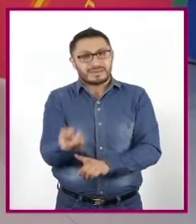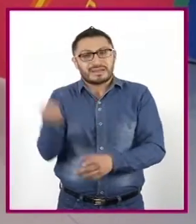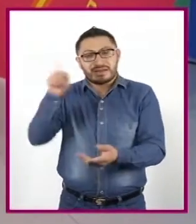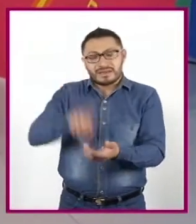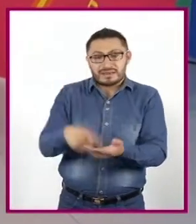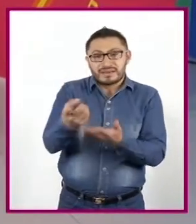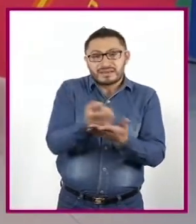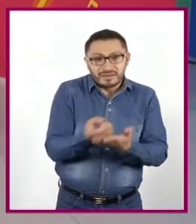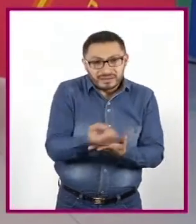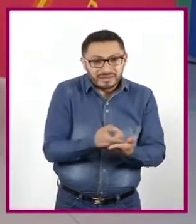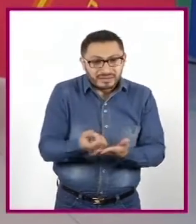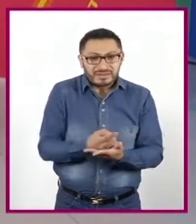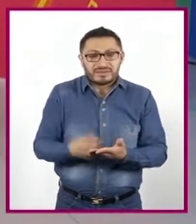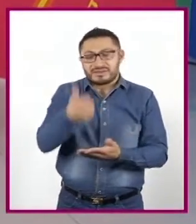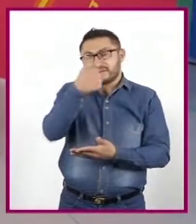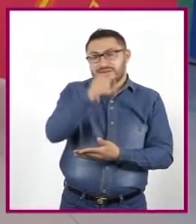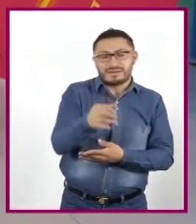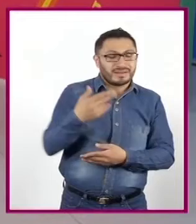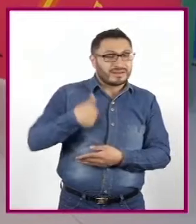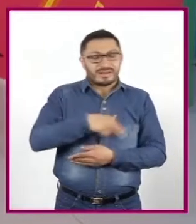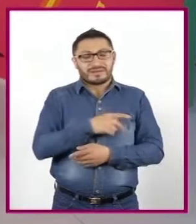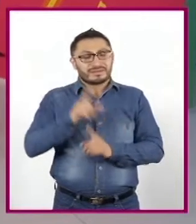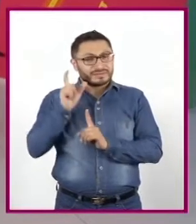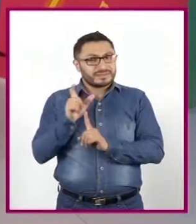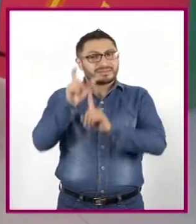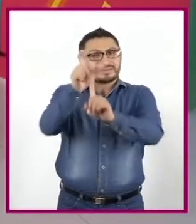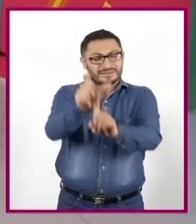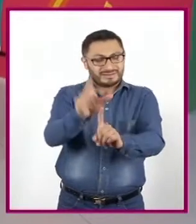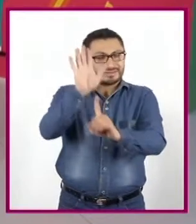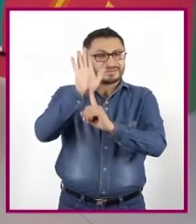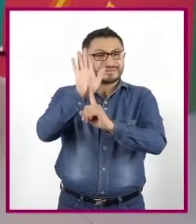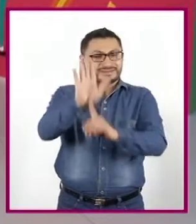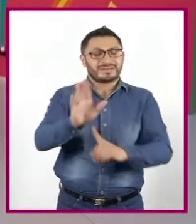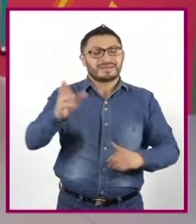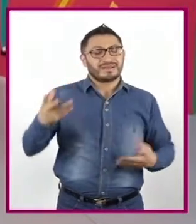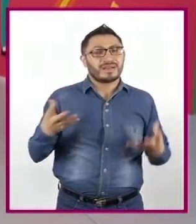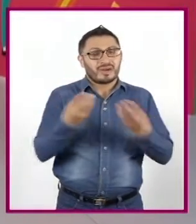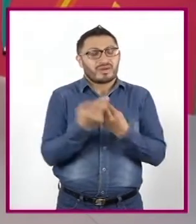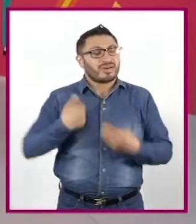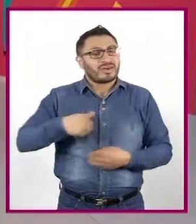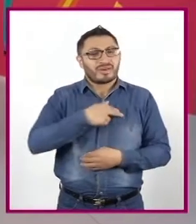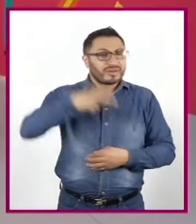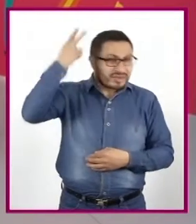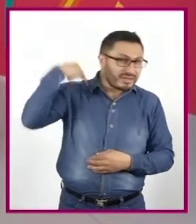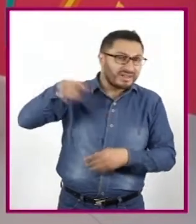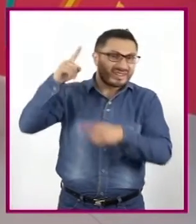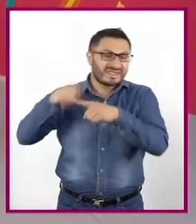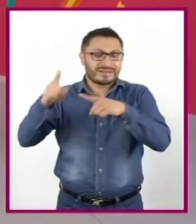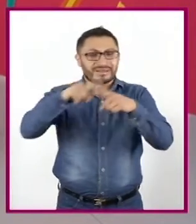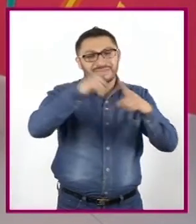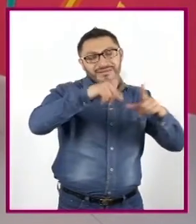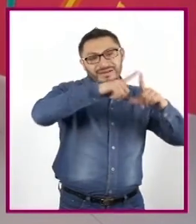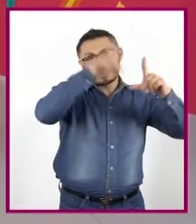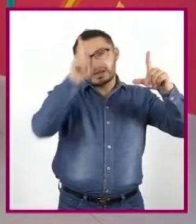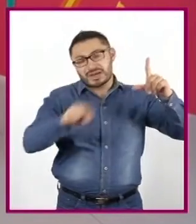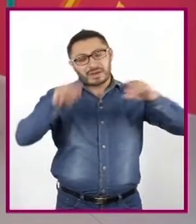dibujaremos. Así, nuestro personaje podrá viajar con nosotros a través de diversos escenarios de nuestro México.